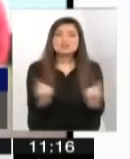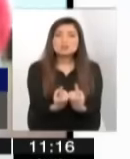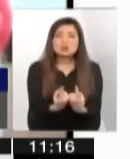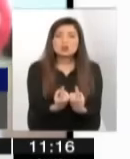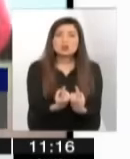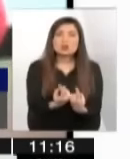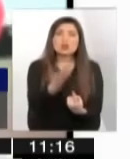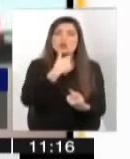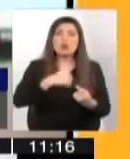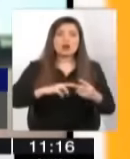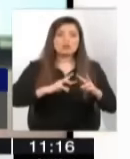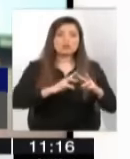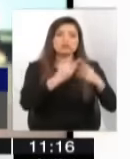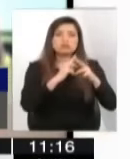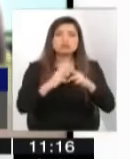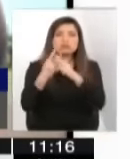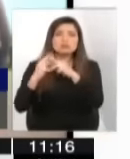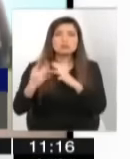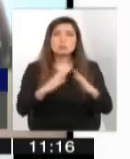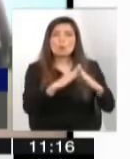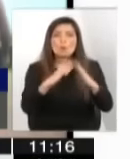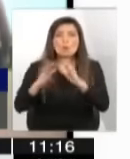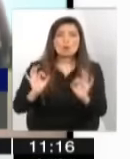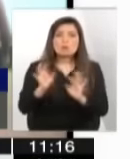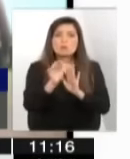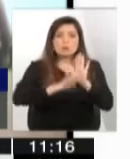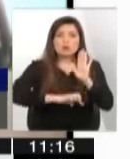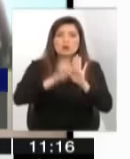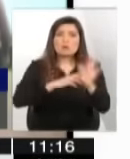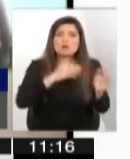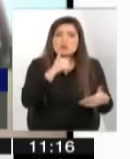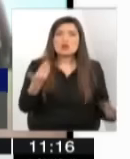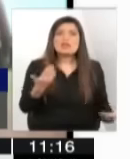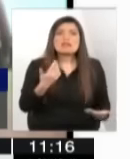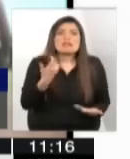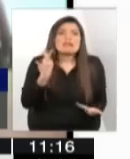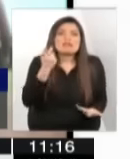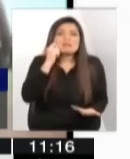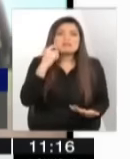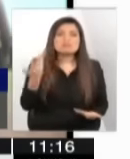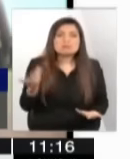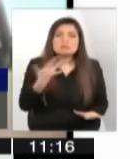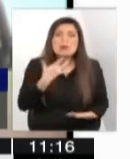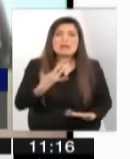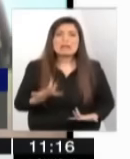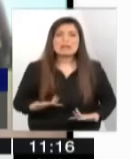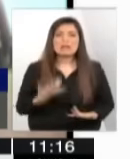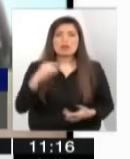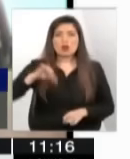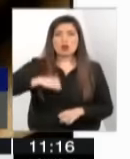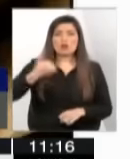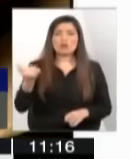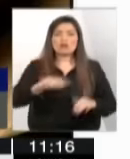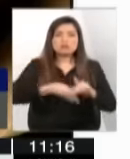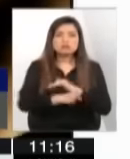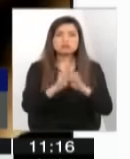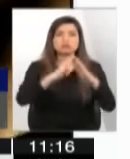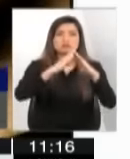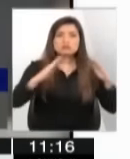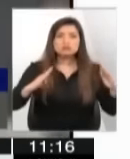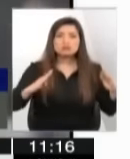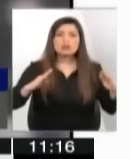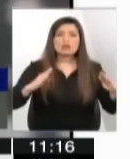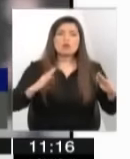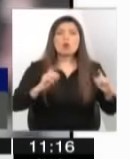teníamos la infraestructura, no teníamos programas. ¿Qué sentido tenía tener encerrados a los jóvenes si ni siquiera somos capaces de entregarle un oficio